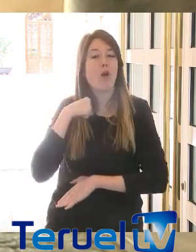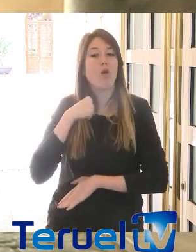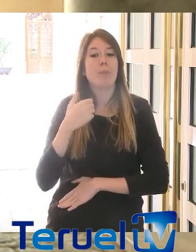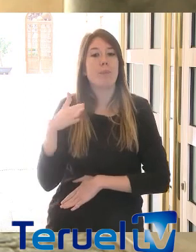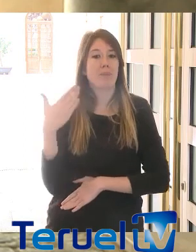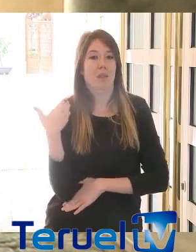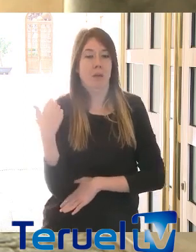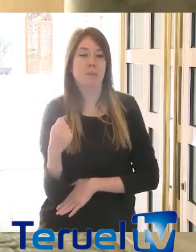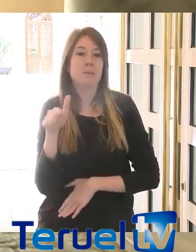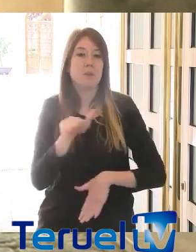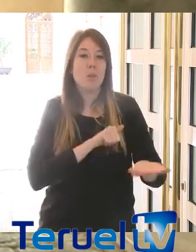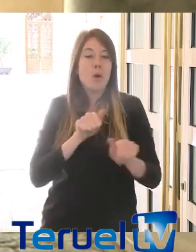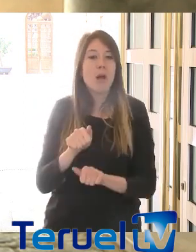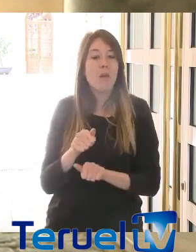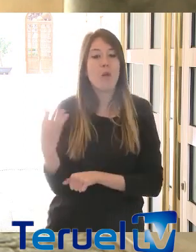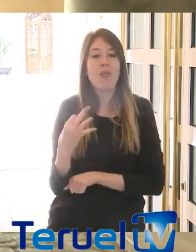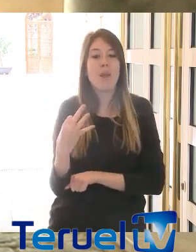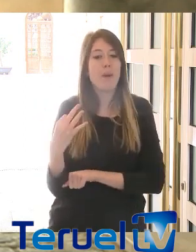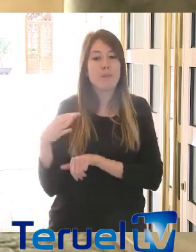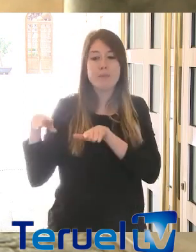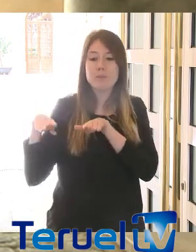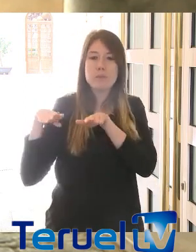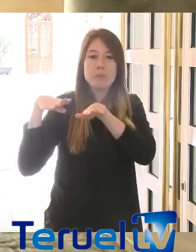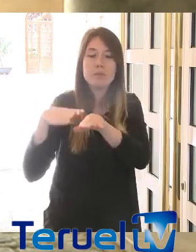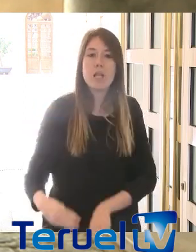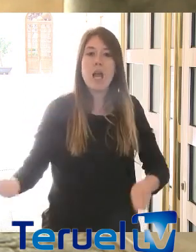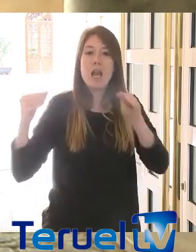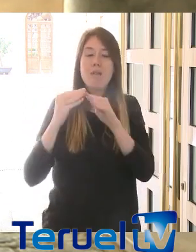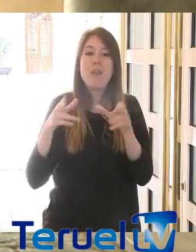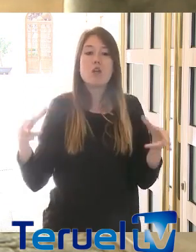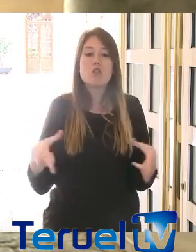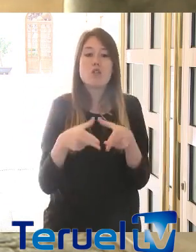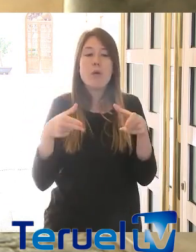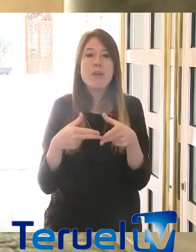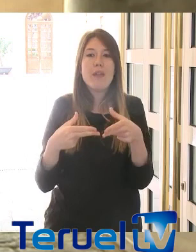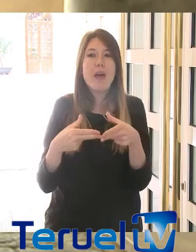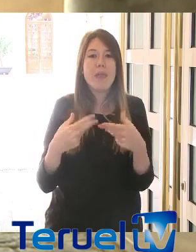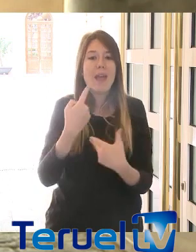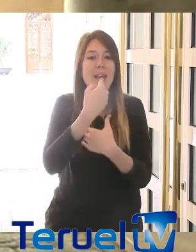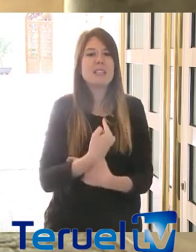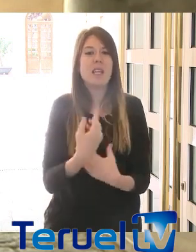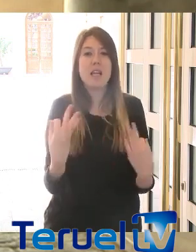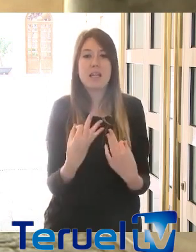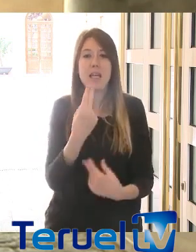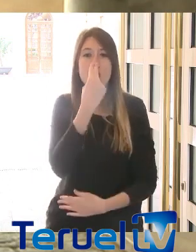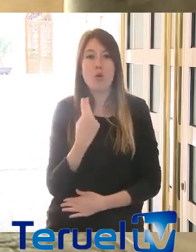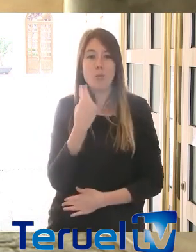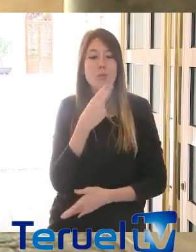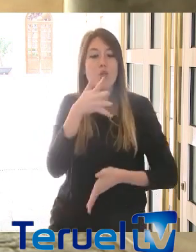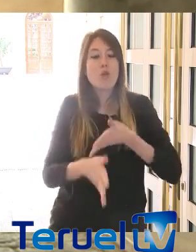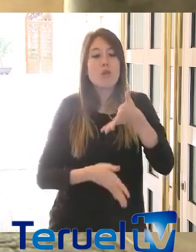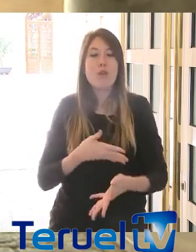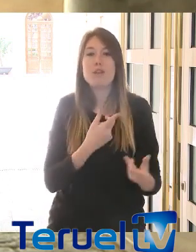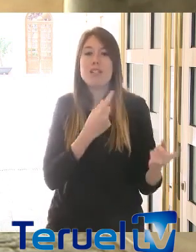Creo que debemos que seguir remando en la misma dirección. La sociedad exige, ante momentos de emergencia, compromiso. Los ciudadanos exigen